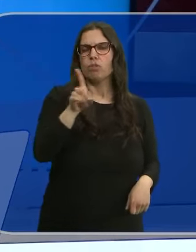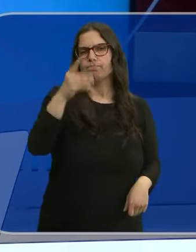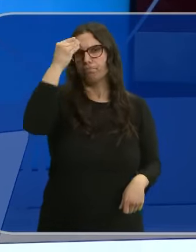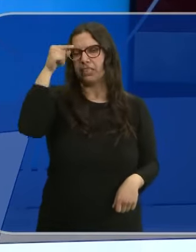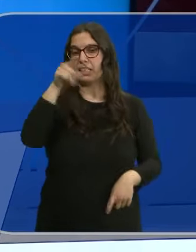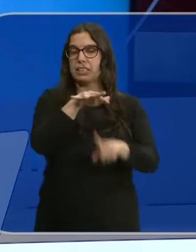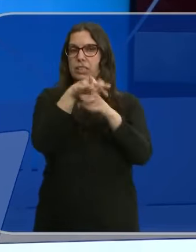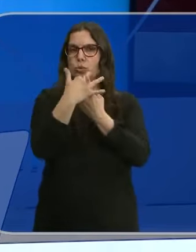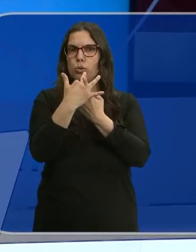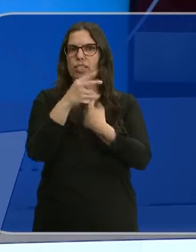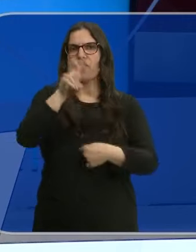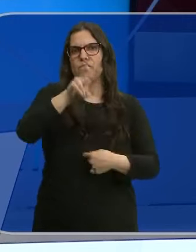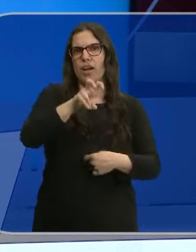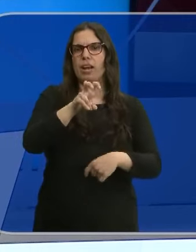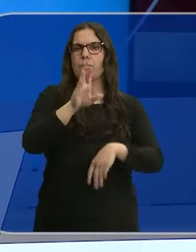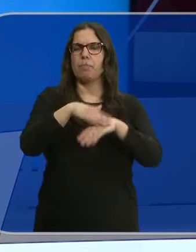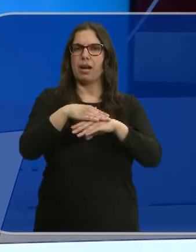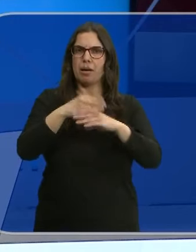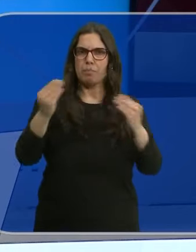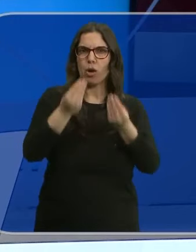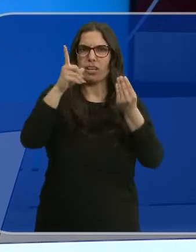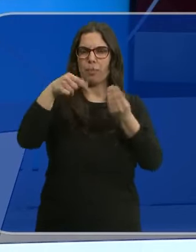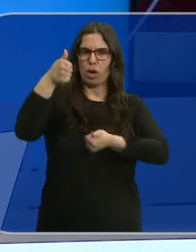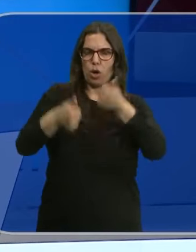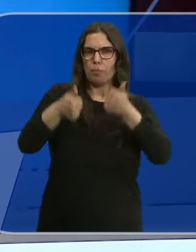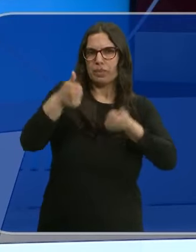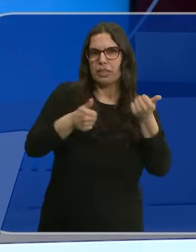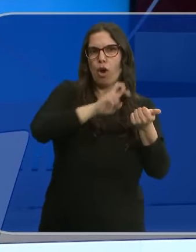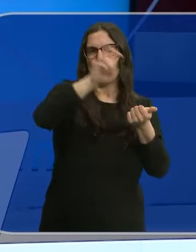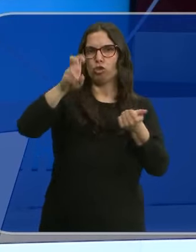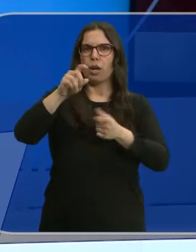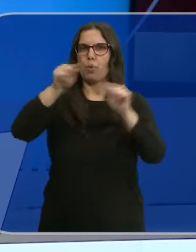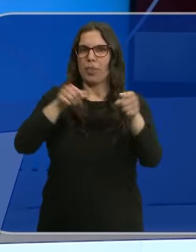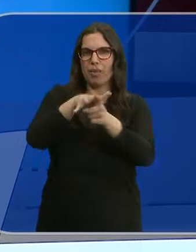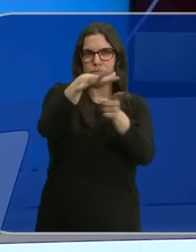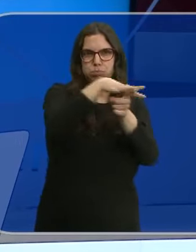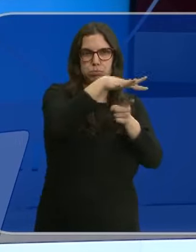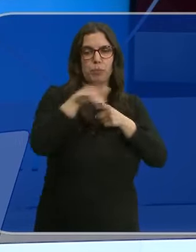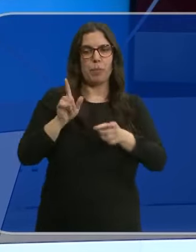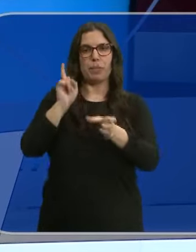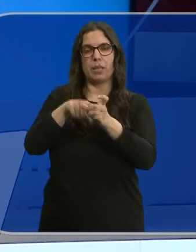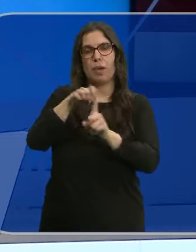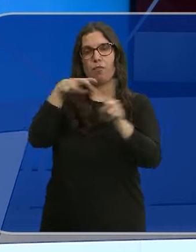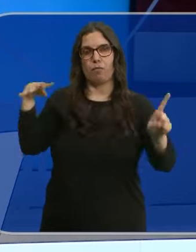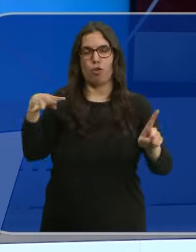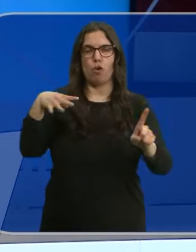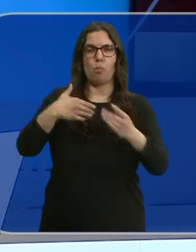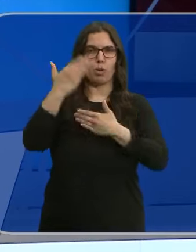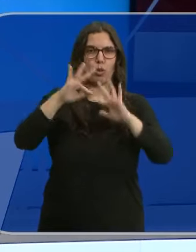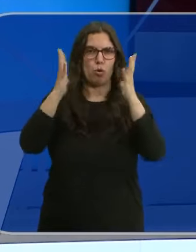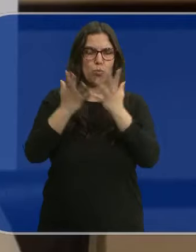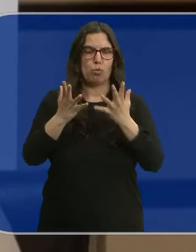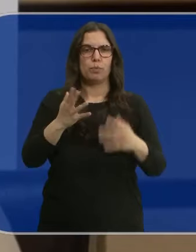Considera que esta circunstancia serviría además para mejorar la competitividad de otras provincias. Lo ha dicho en el Foro del Mundo, Somos Castilla y León.